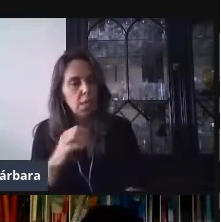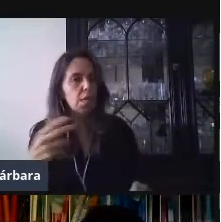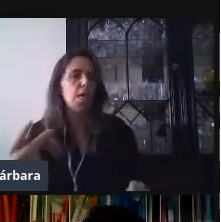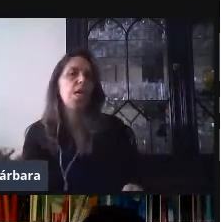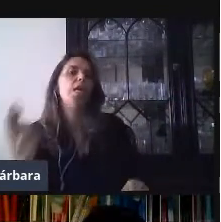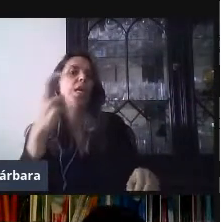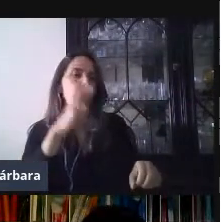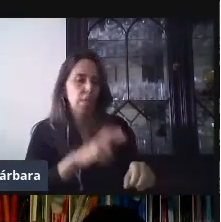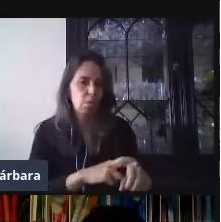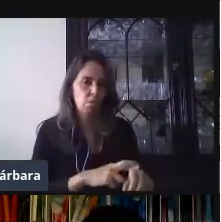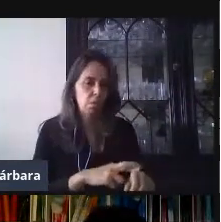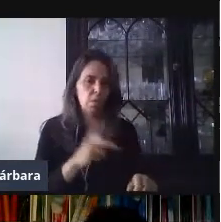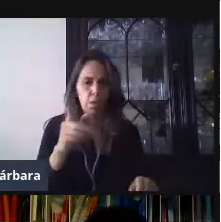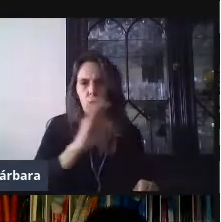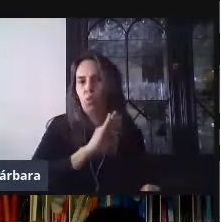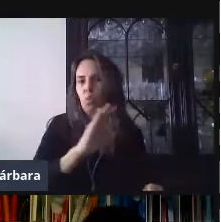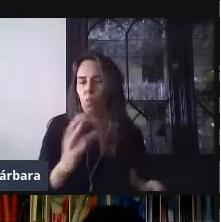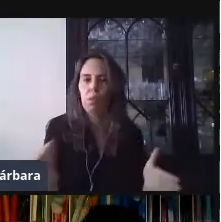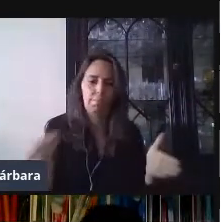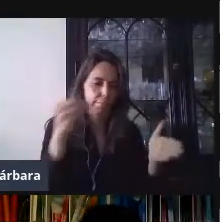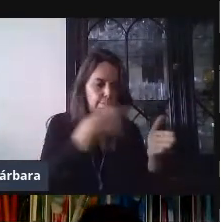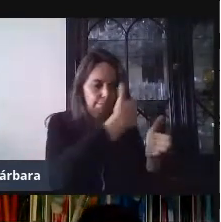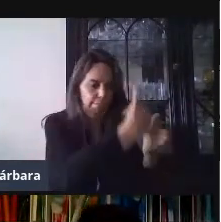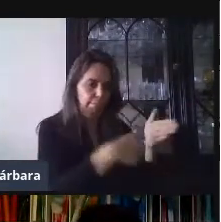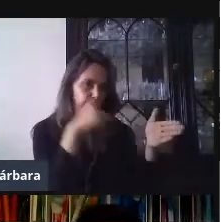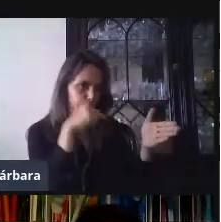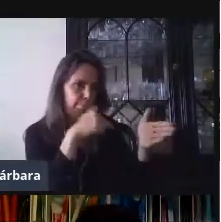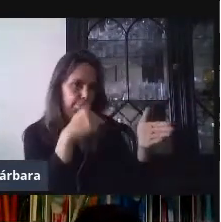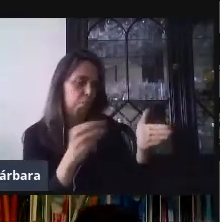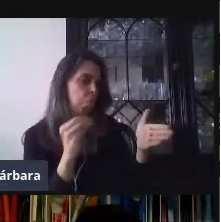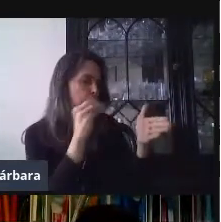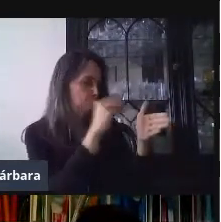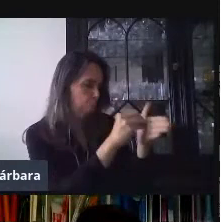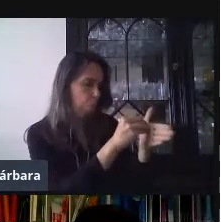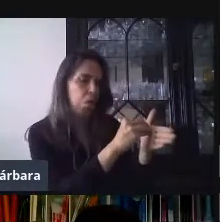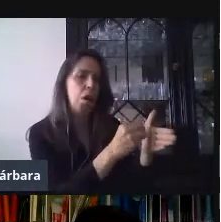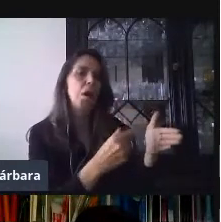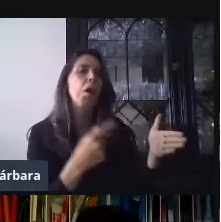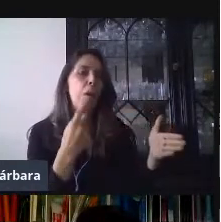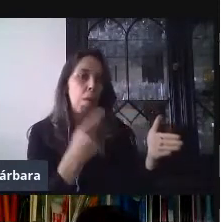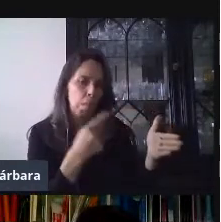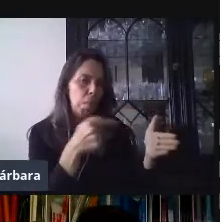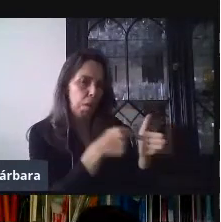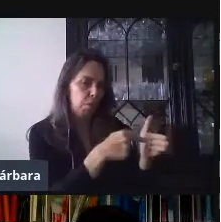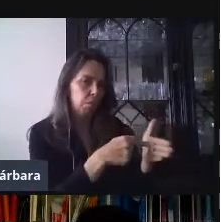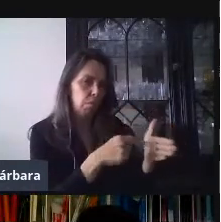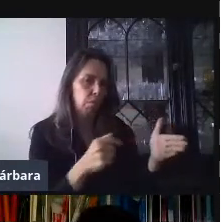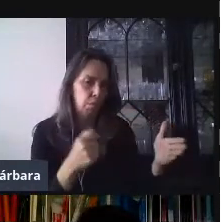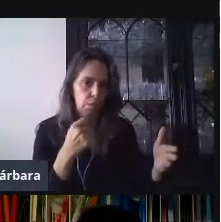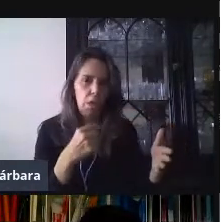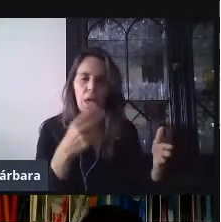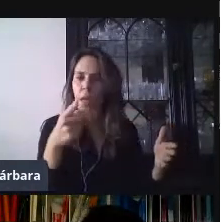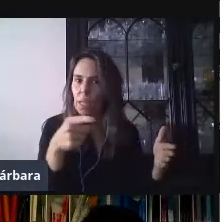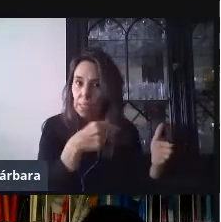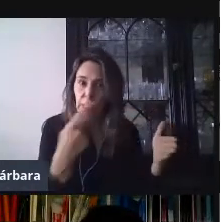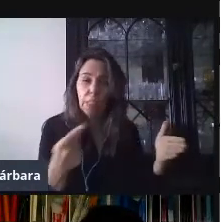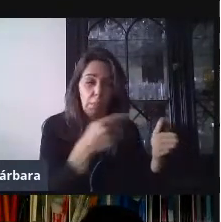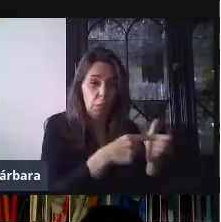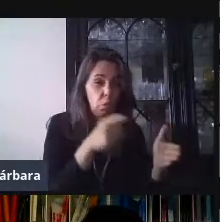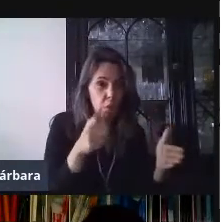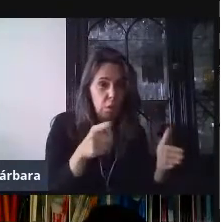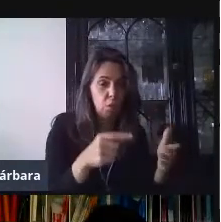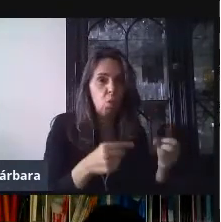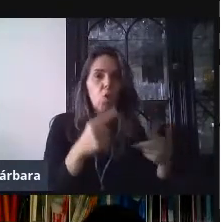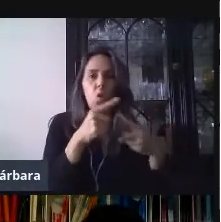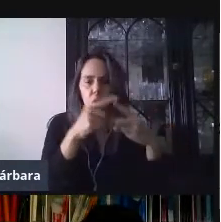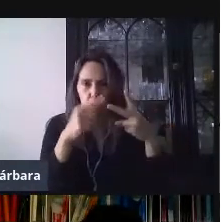adecuado. En un momento más vamos a ver por qué. Sale entonces, para agregar preguntas, vamos a tener, digamos, dos procesos que podemos hacer.